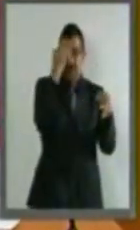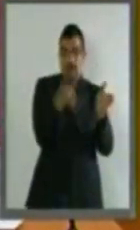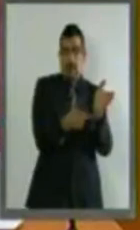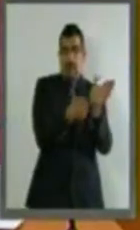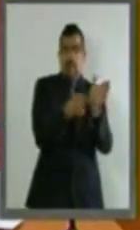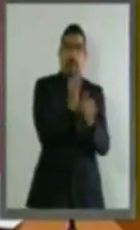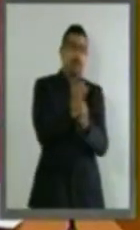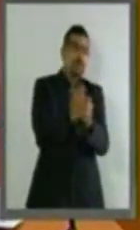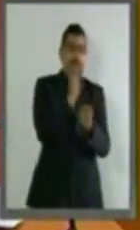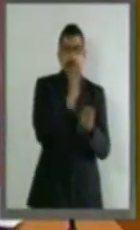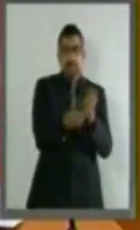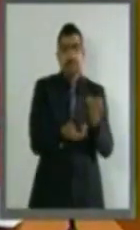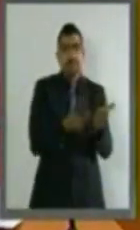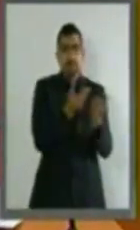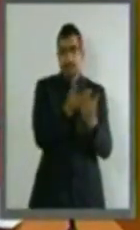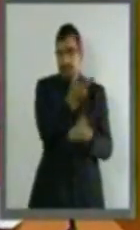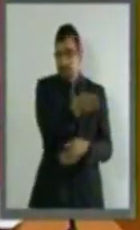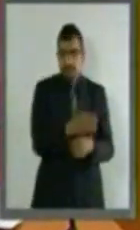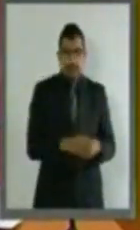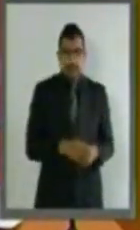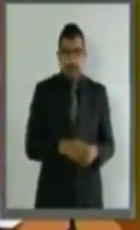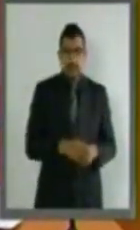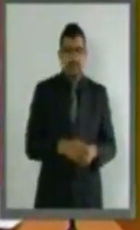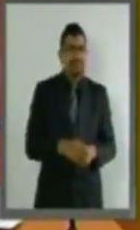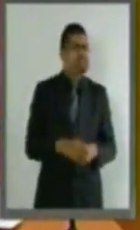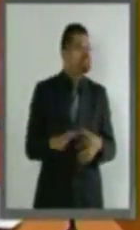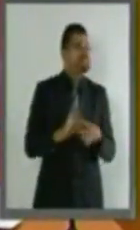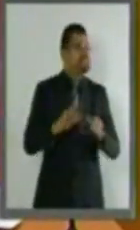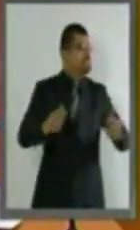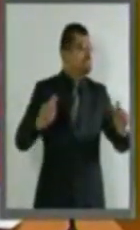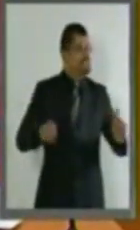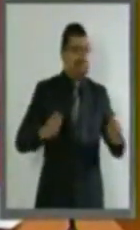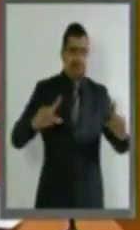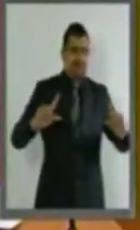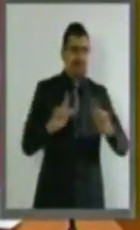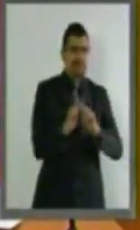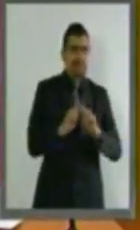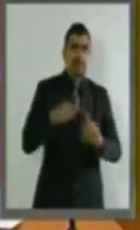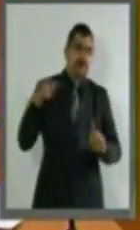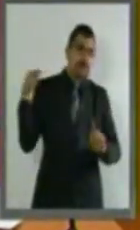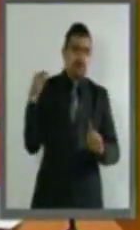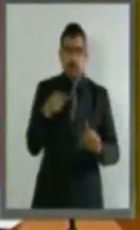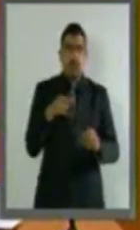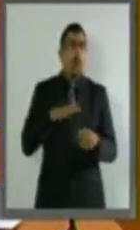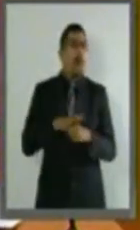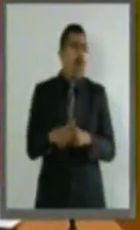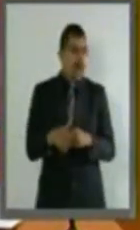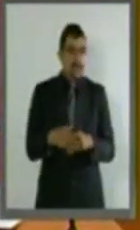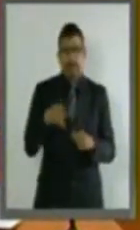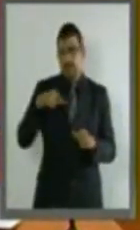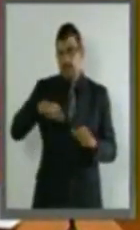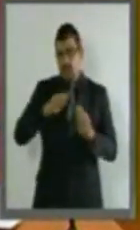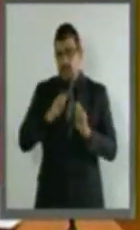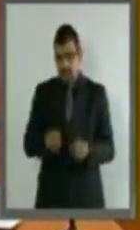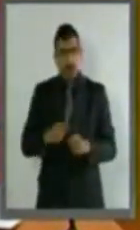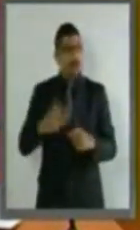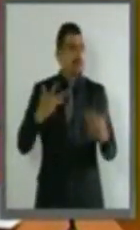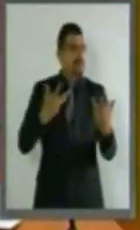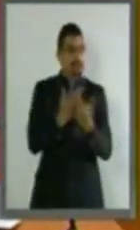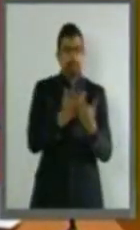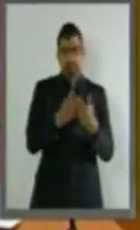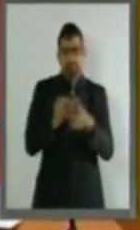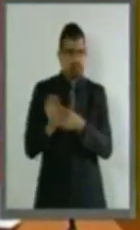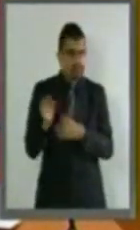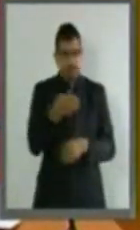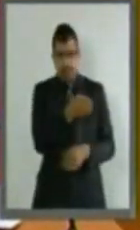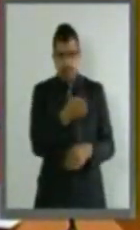de la materia. En síntesis, el objetivo central es otorgar armonía y